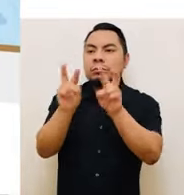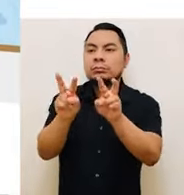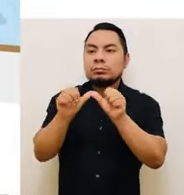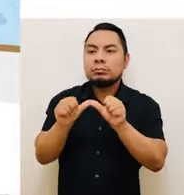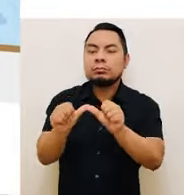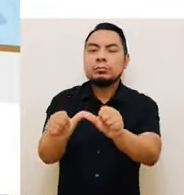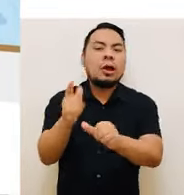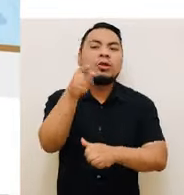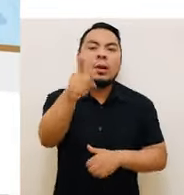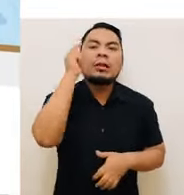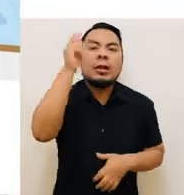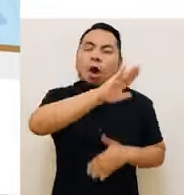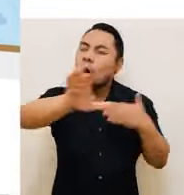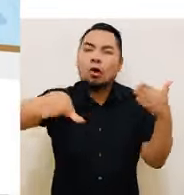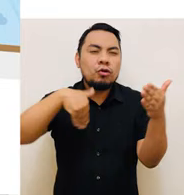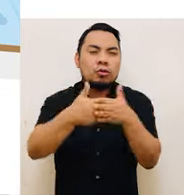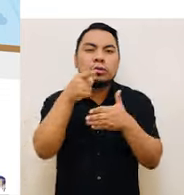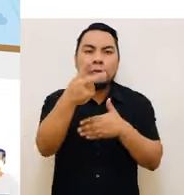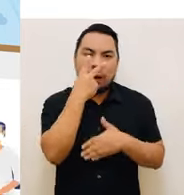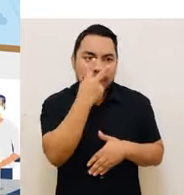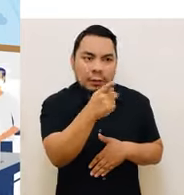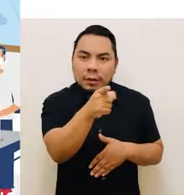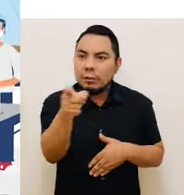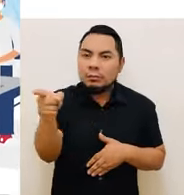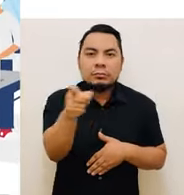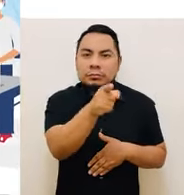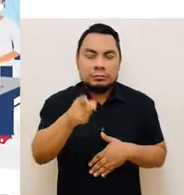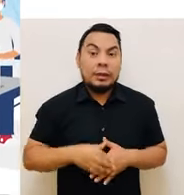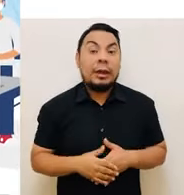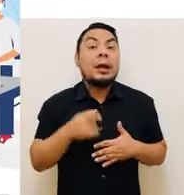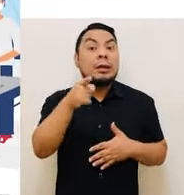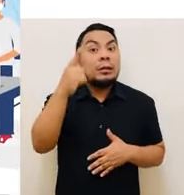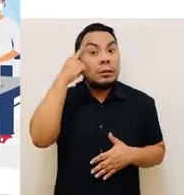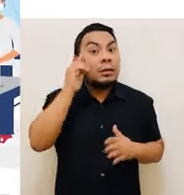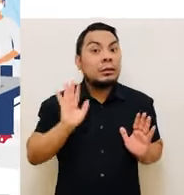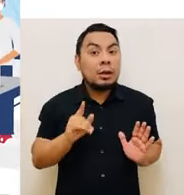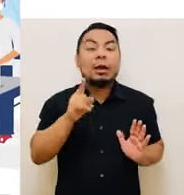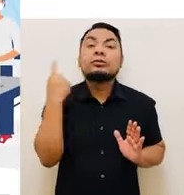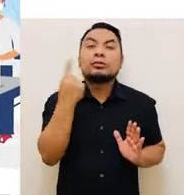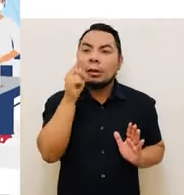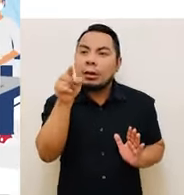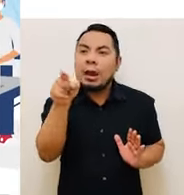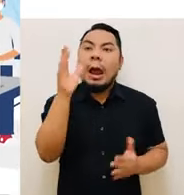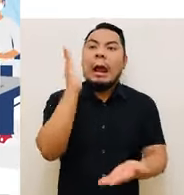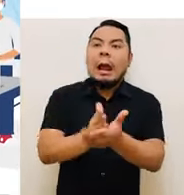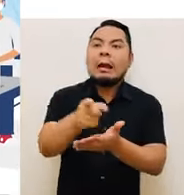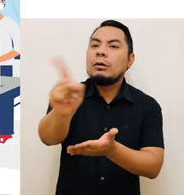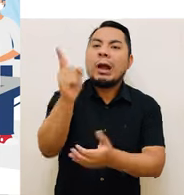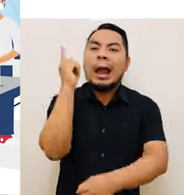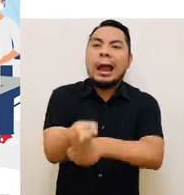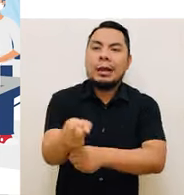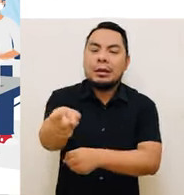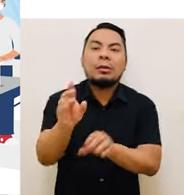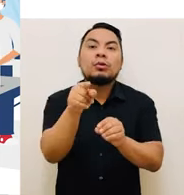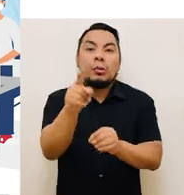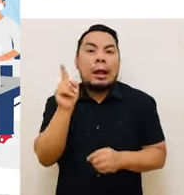que puedas presenciar todo lo que ocurra en cada acto electoral. Ten en cuenta que solo podrás denunciar un hecho en caso de que hayas